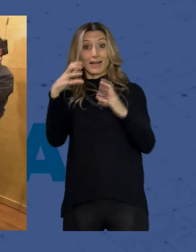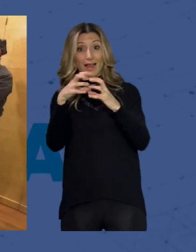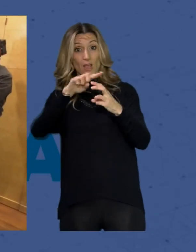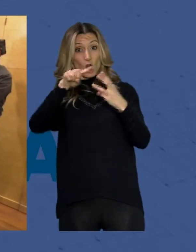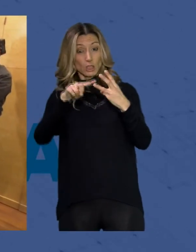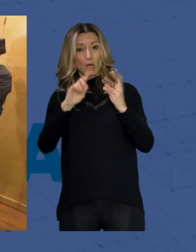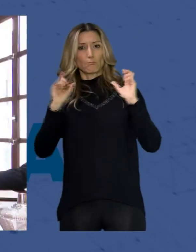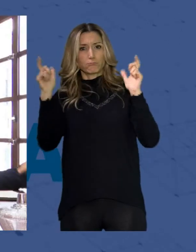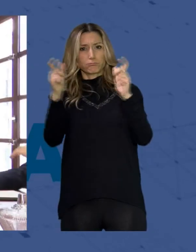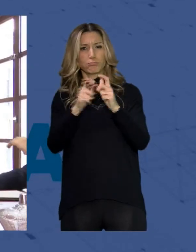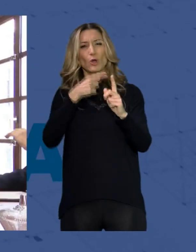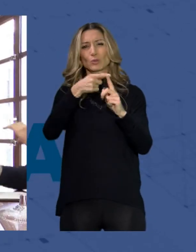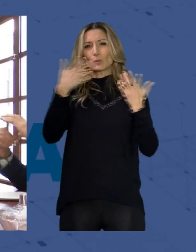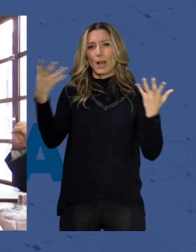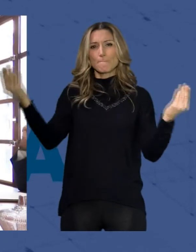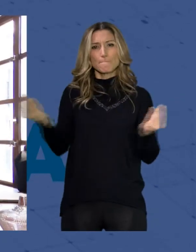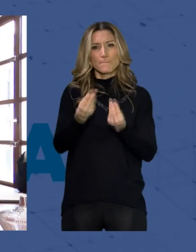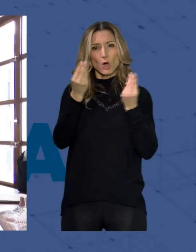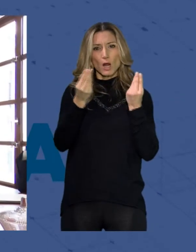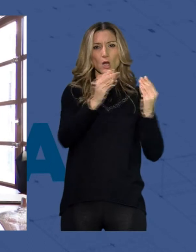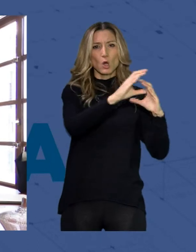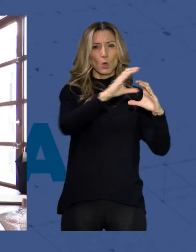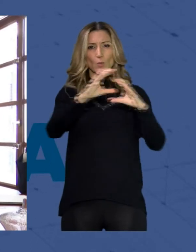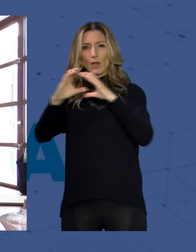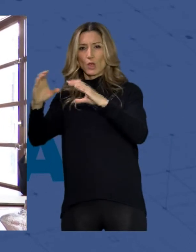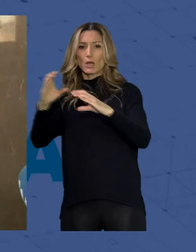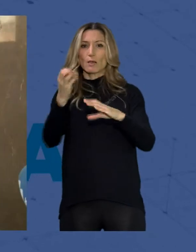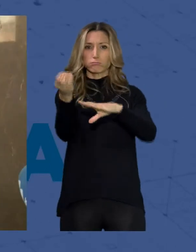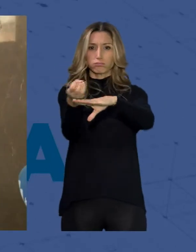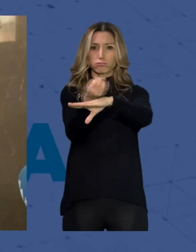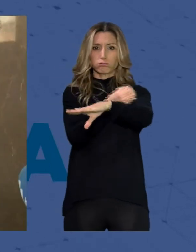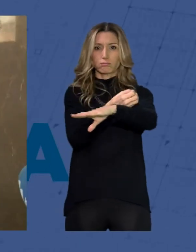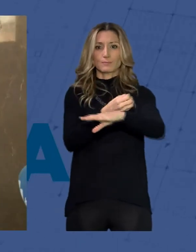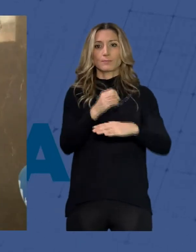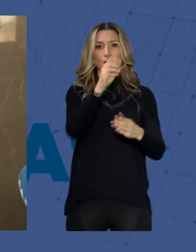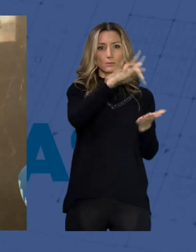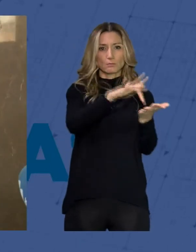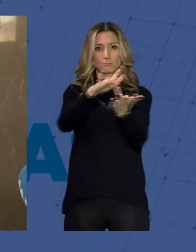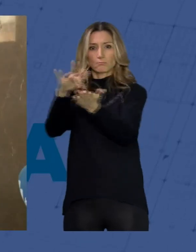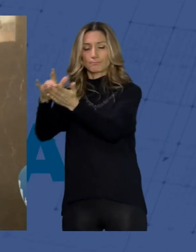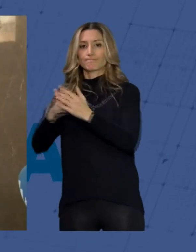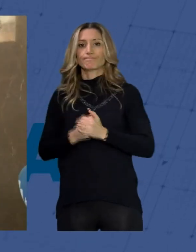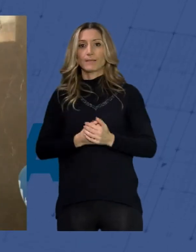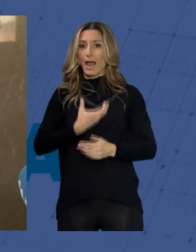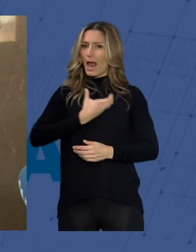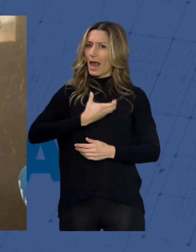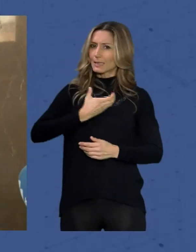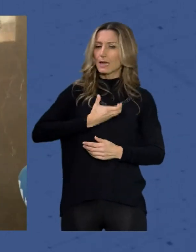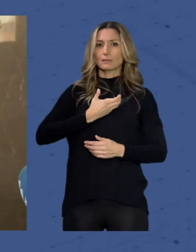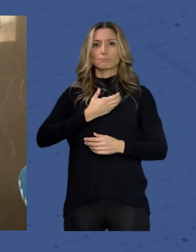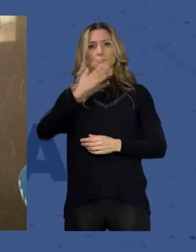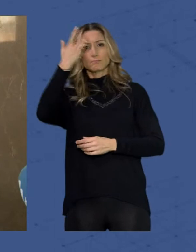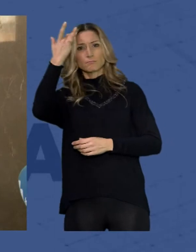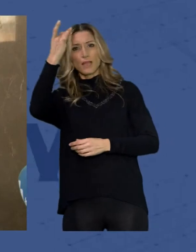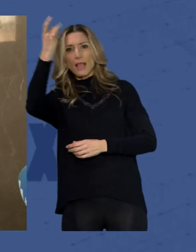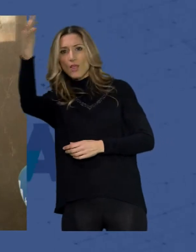para intentar mejorar las comunicaciones entre sus municipios Alcaldes con ideologías con ideologías pero con